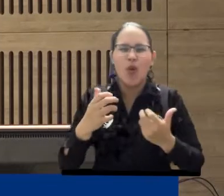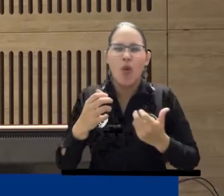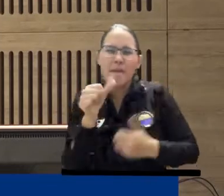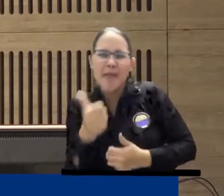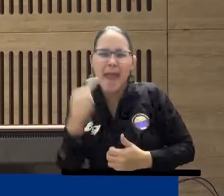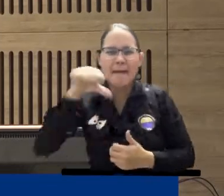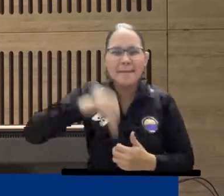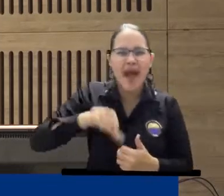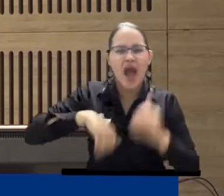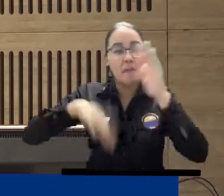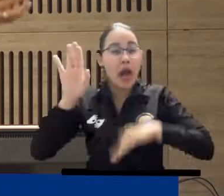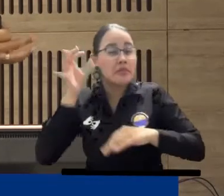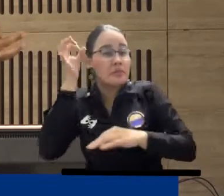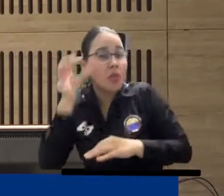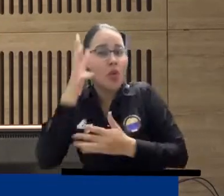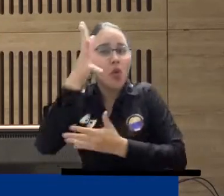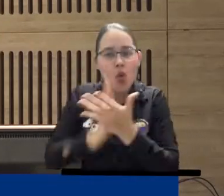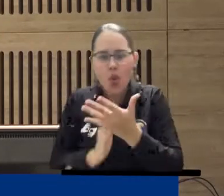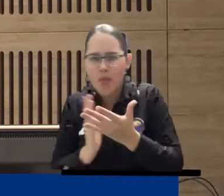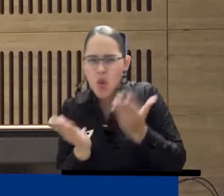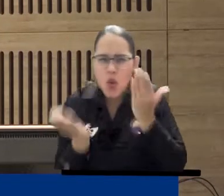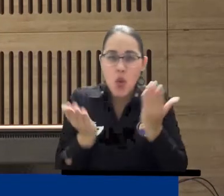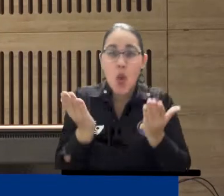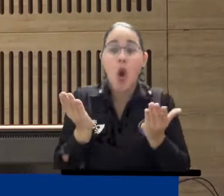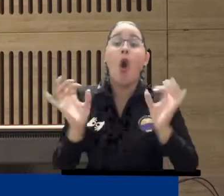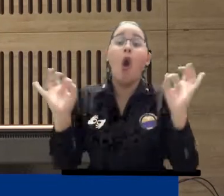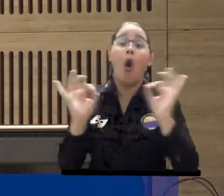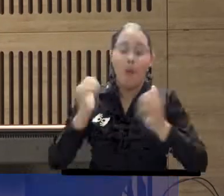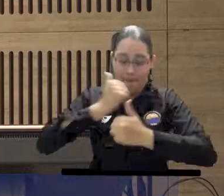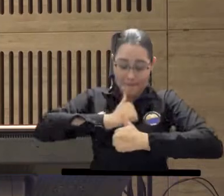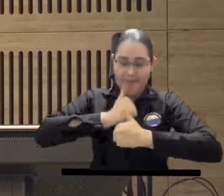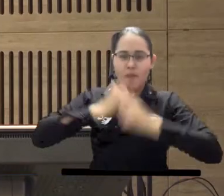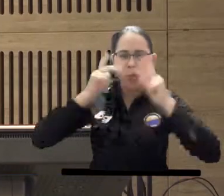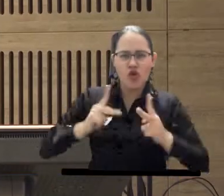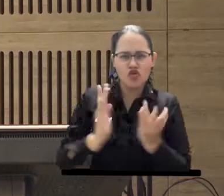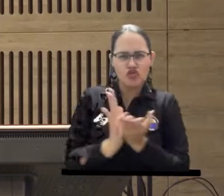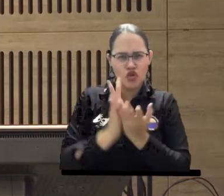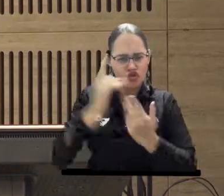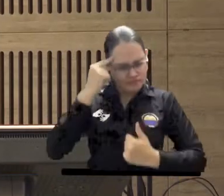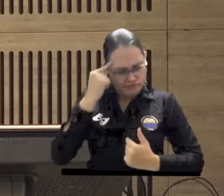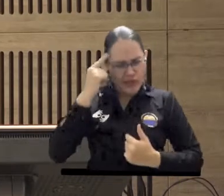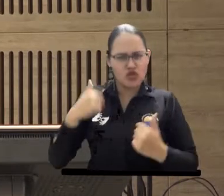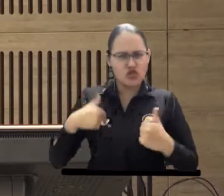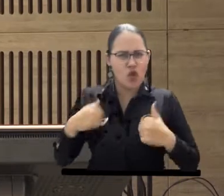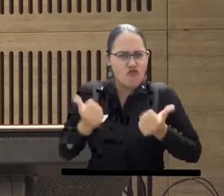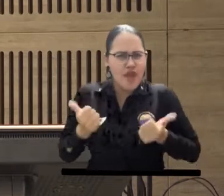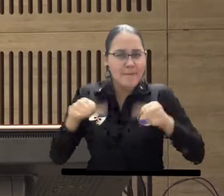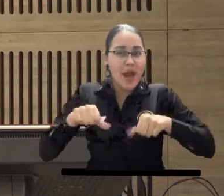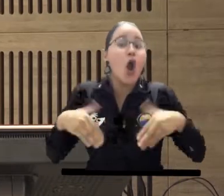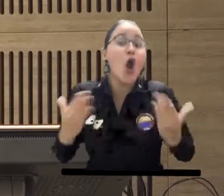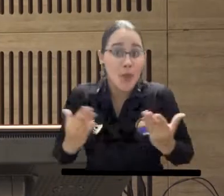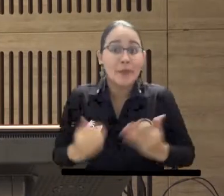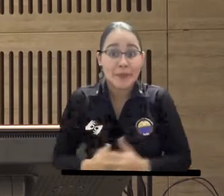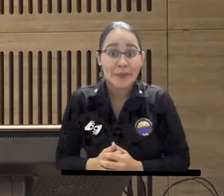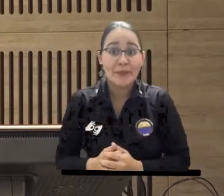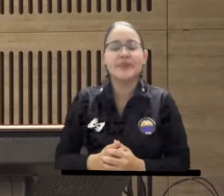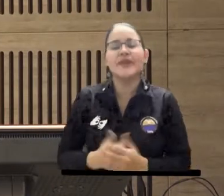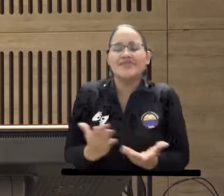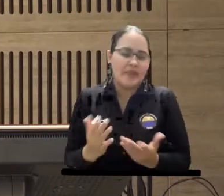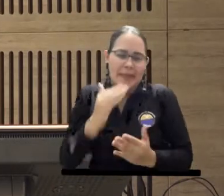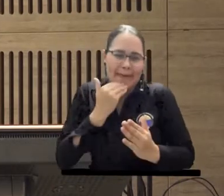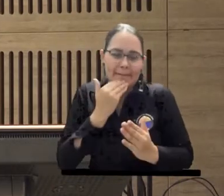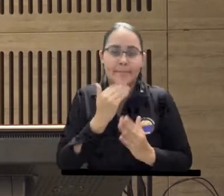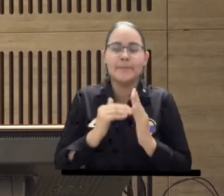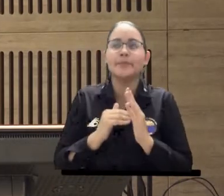autoevaluación del propio estudiante con base en los resultados de aprendizaje. Yo creo que un estudiante cuando al inicio de su clase el profesor le dice, mire, el